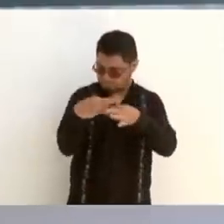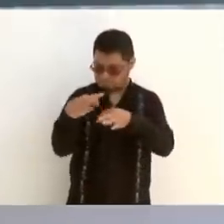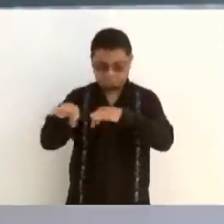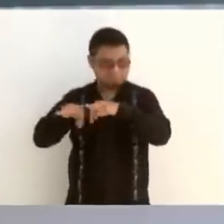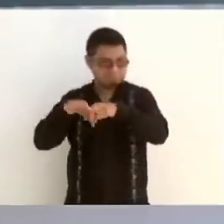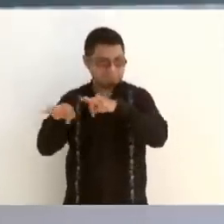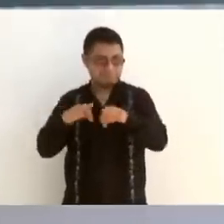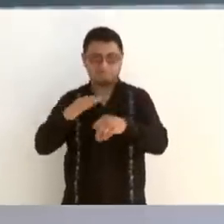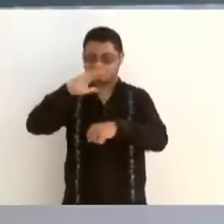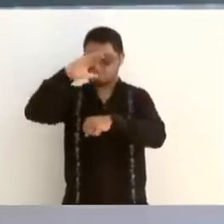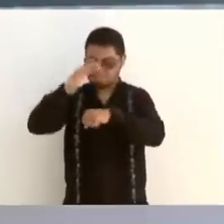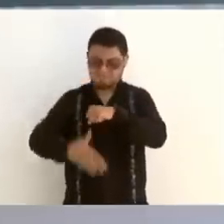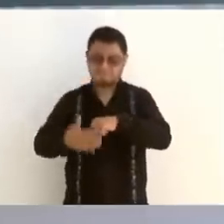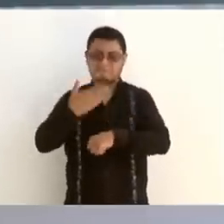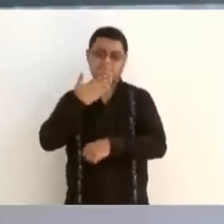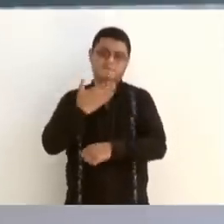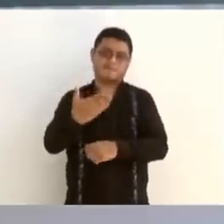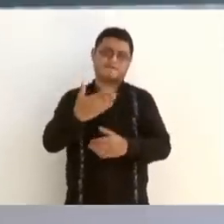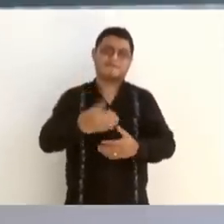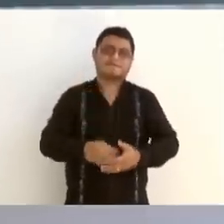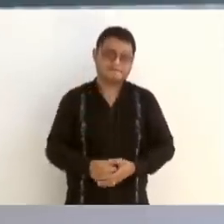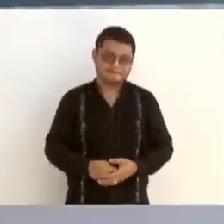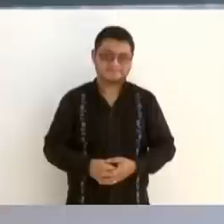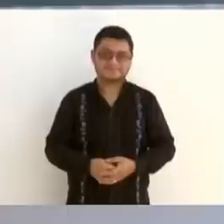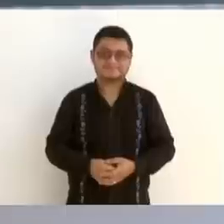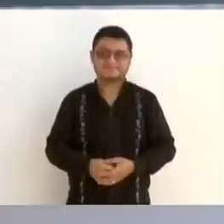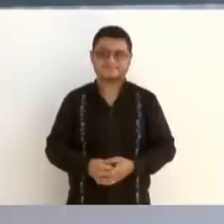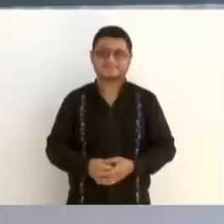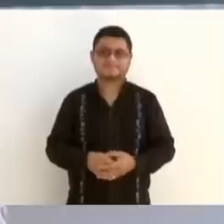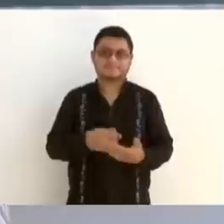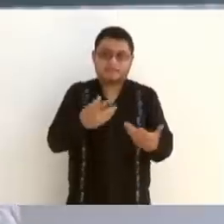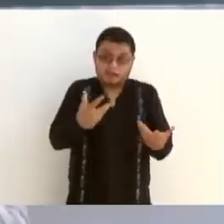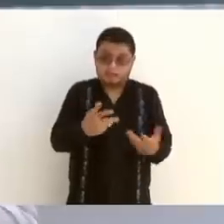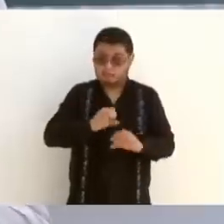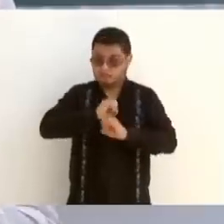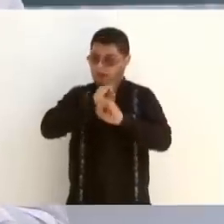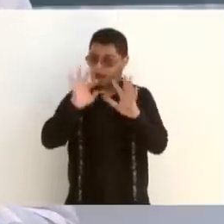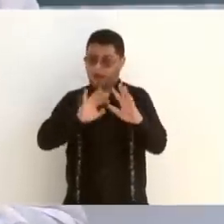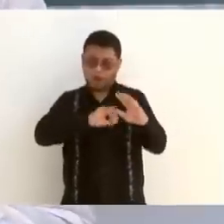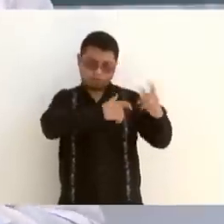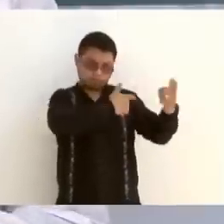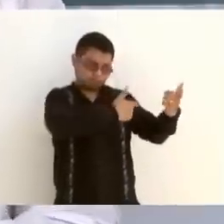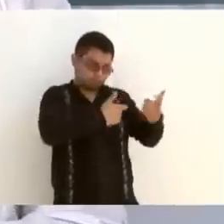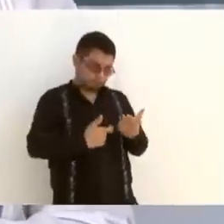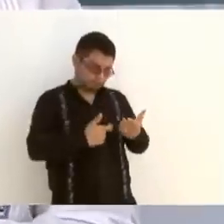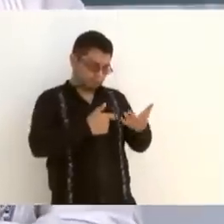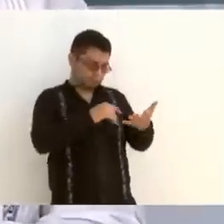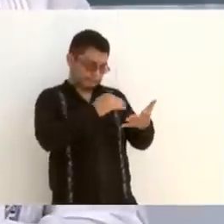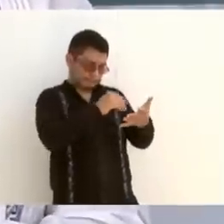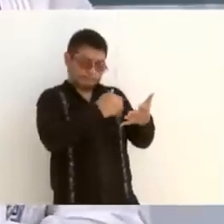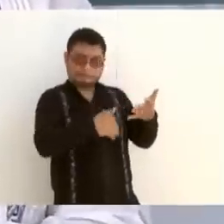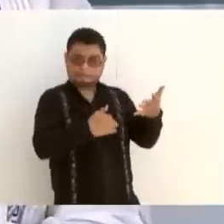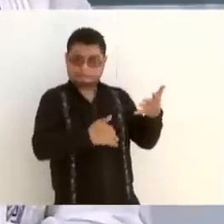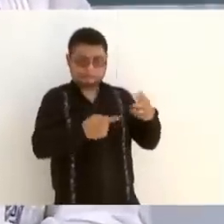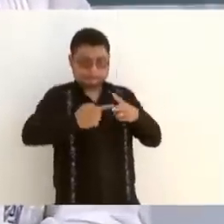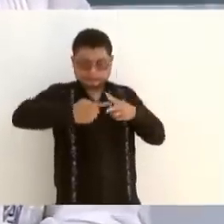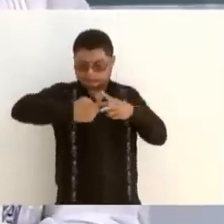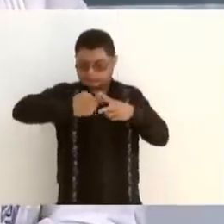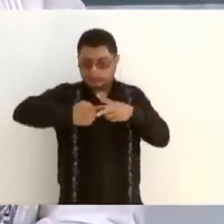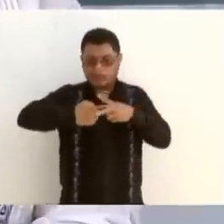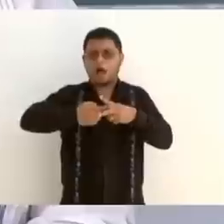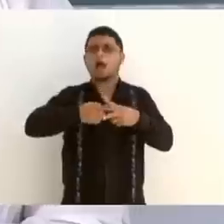de conformidad con el presupuesto que se requiere, que se